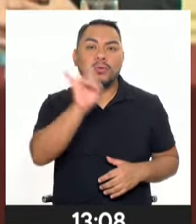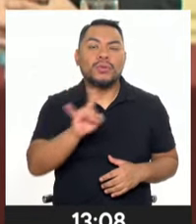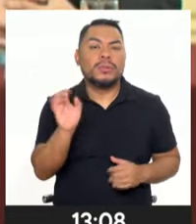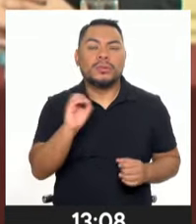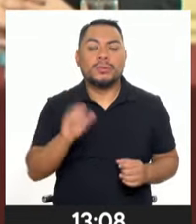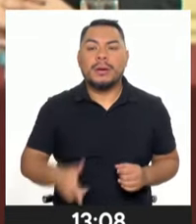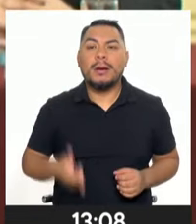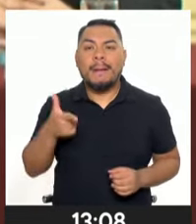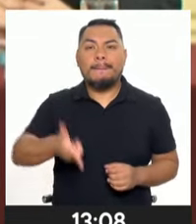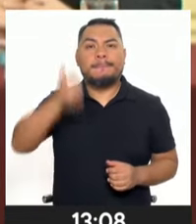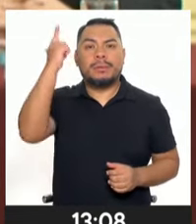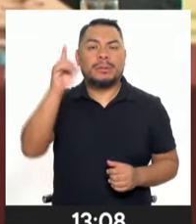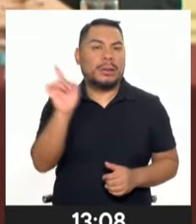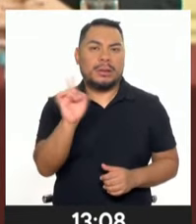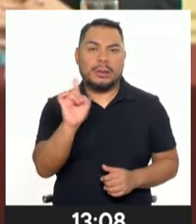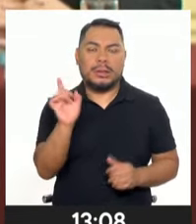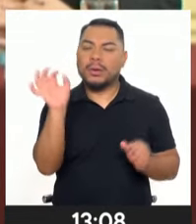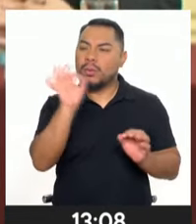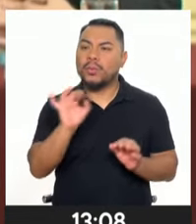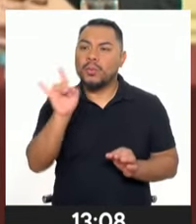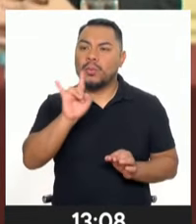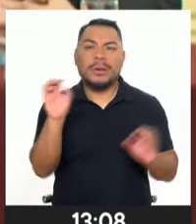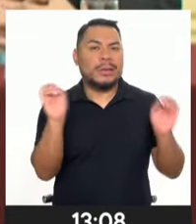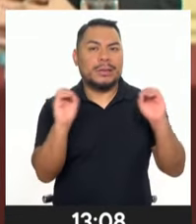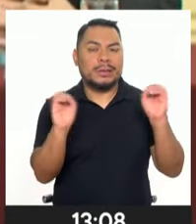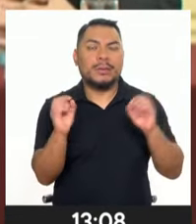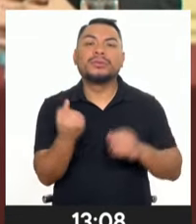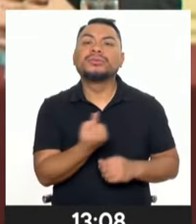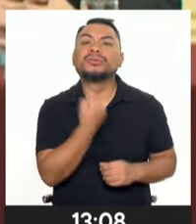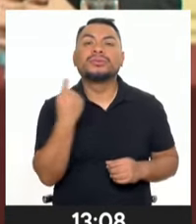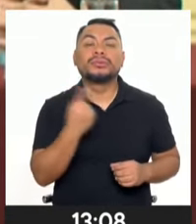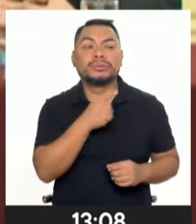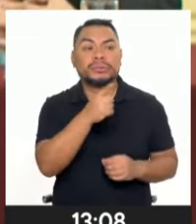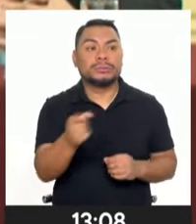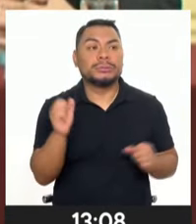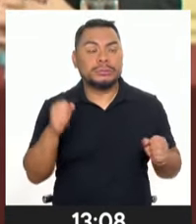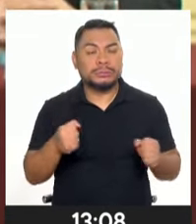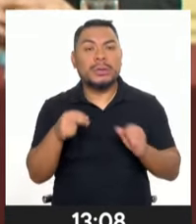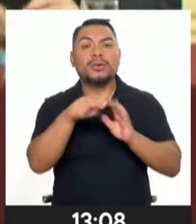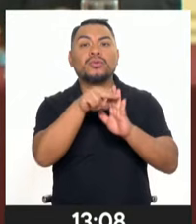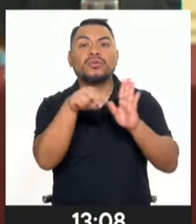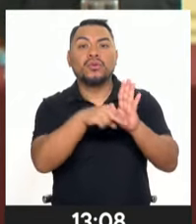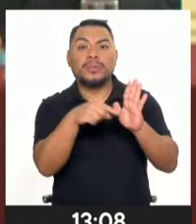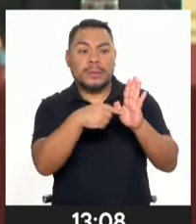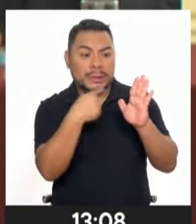de ningún material de manera indiscriminada, solo aquellos que nos permite la norma.